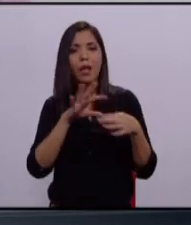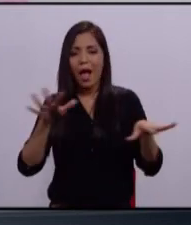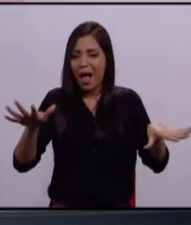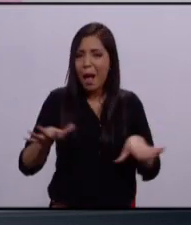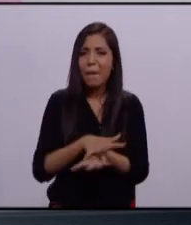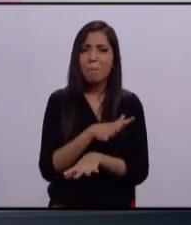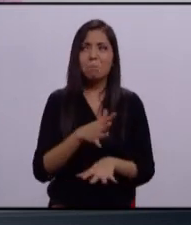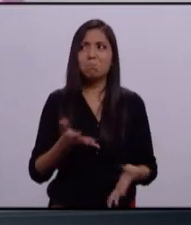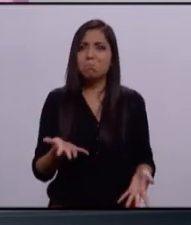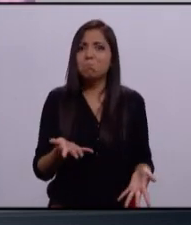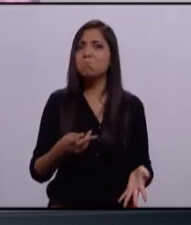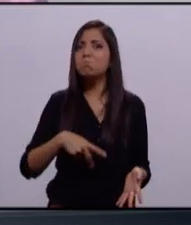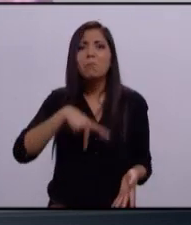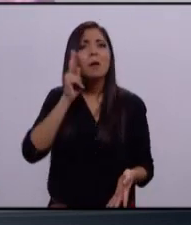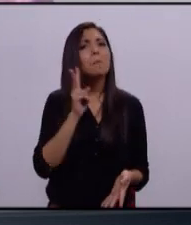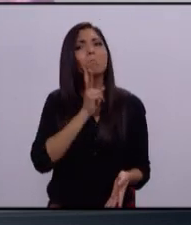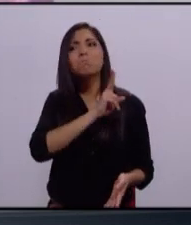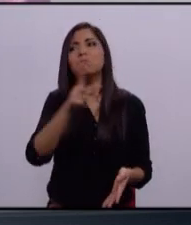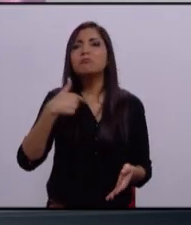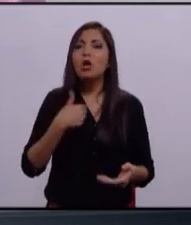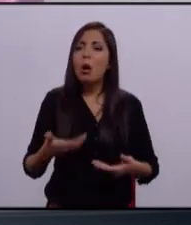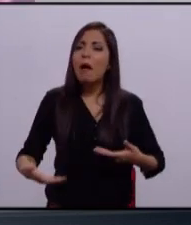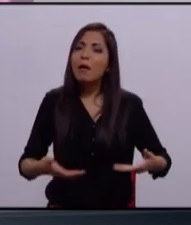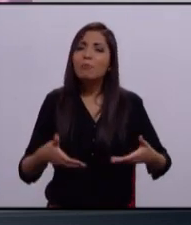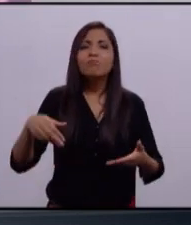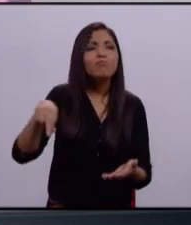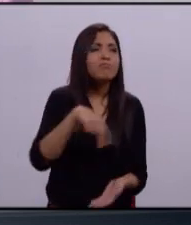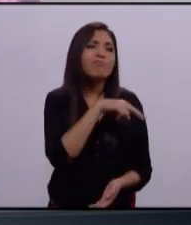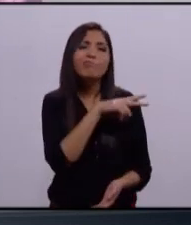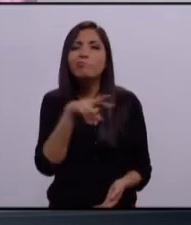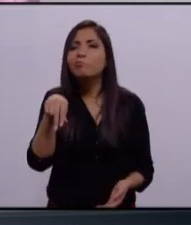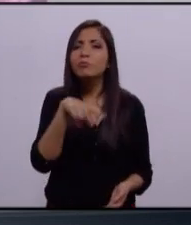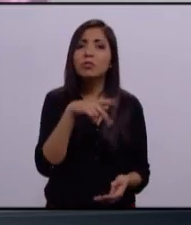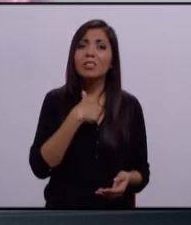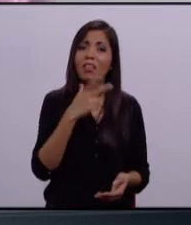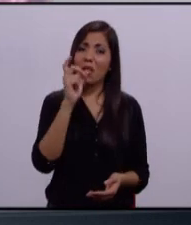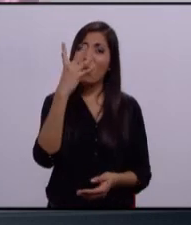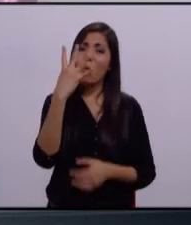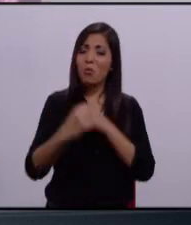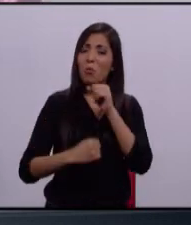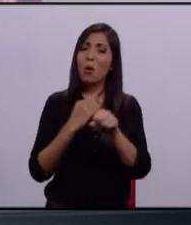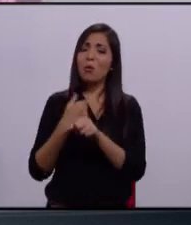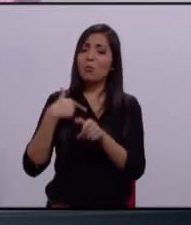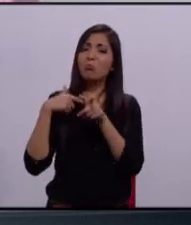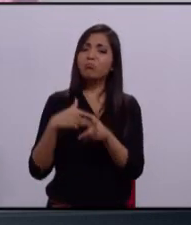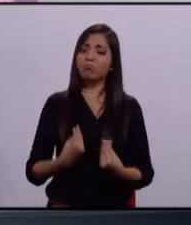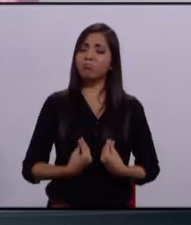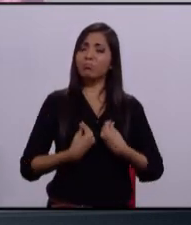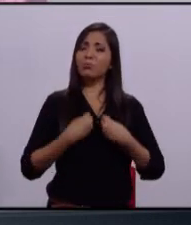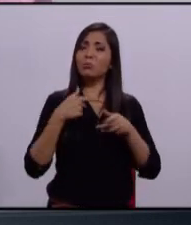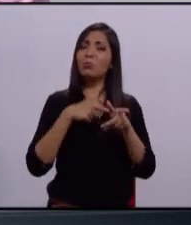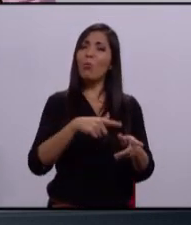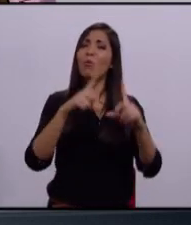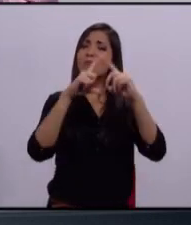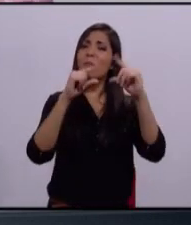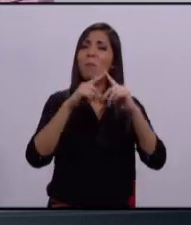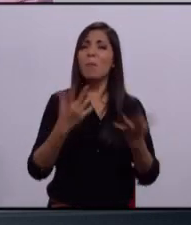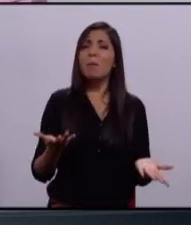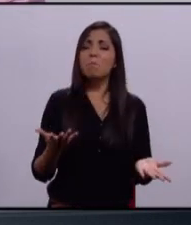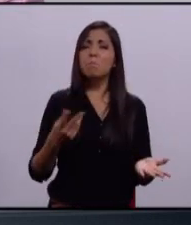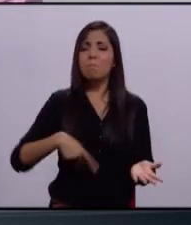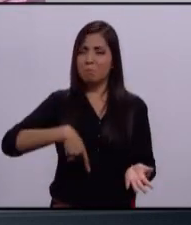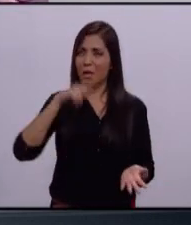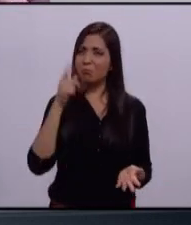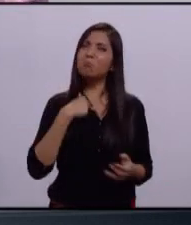bueno, he recorrido las calles de mi municipio, donde tengo 34 años viviendo. Y la pregunta